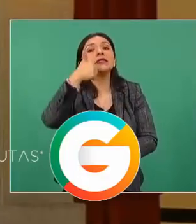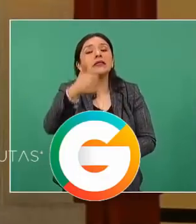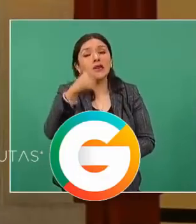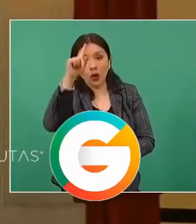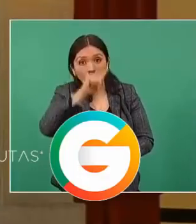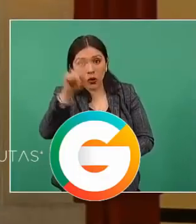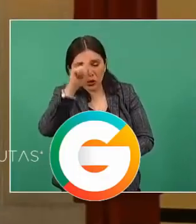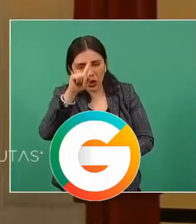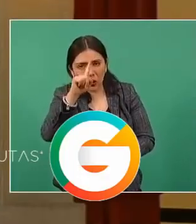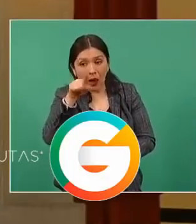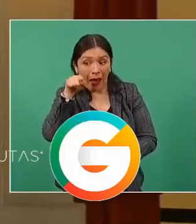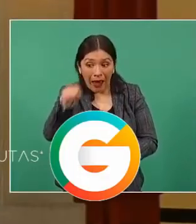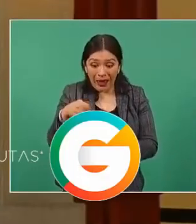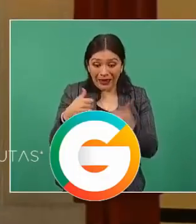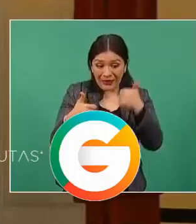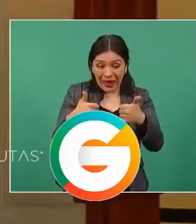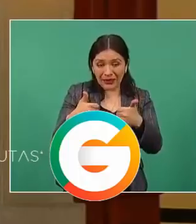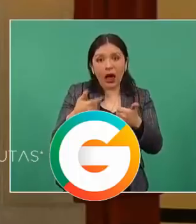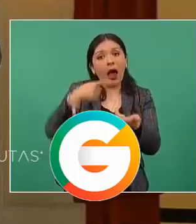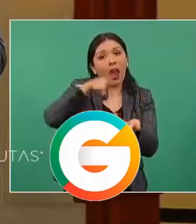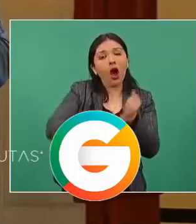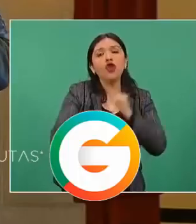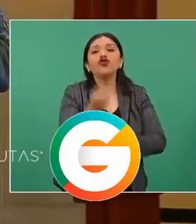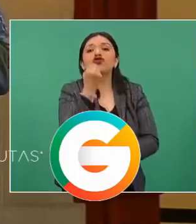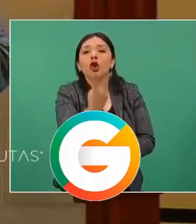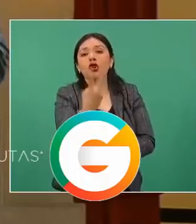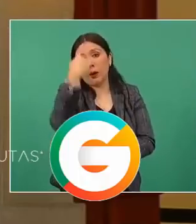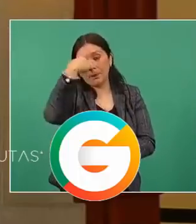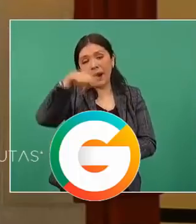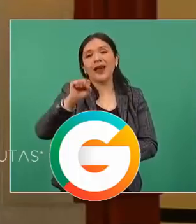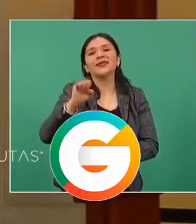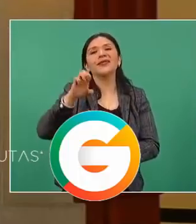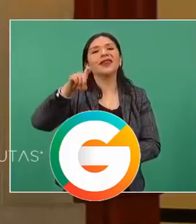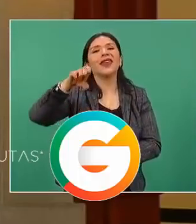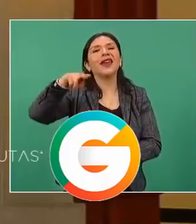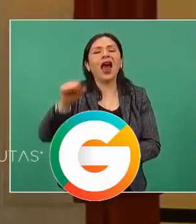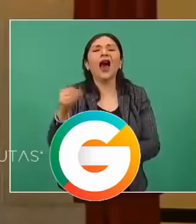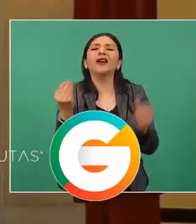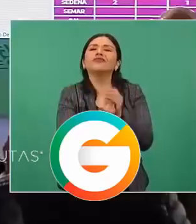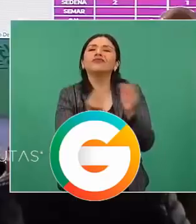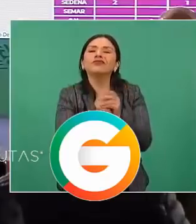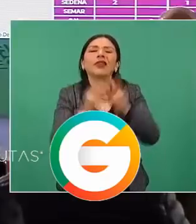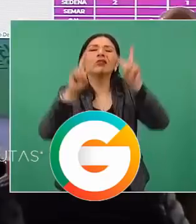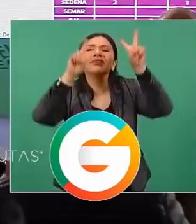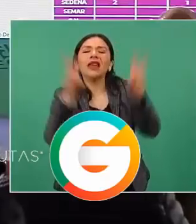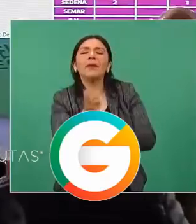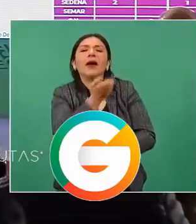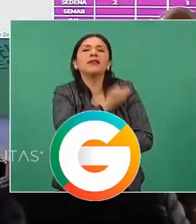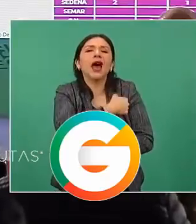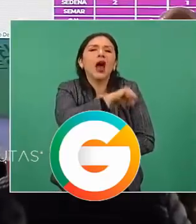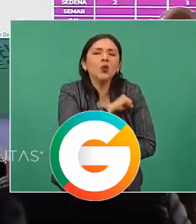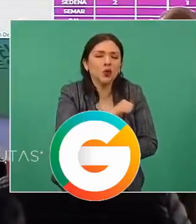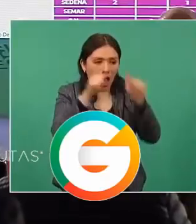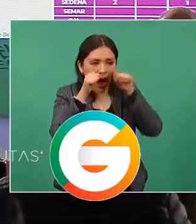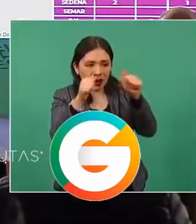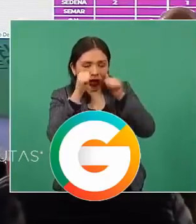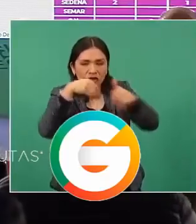dos son para la Secretaría de la Defensa en relación a aspectos de salud y atención penitenciaria.